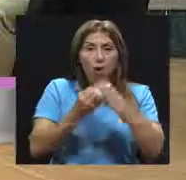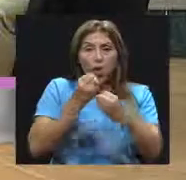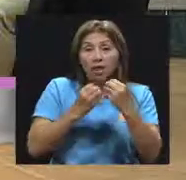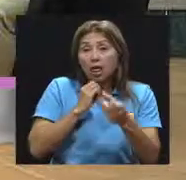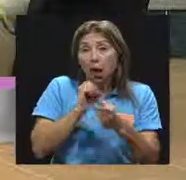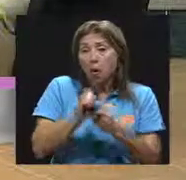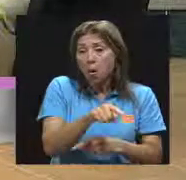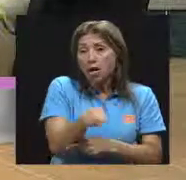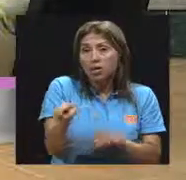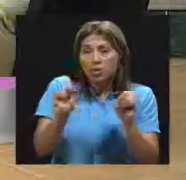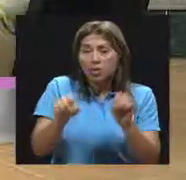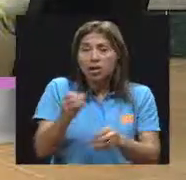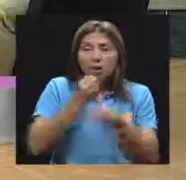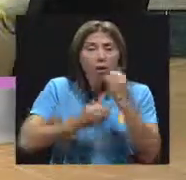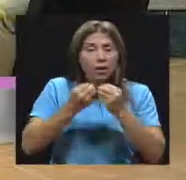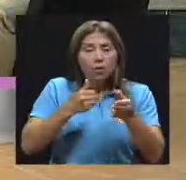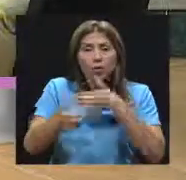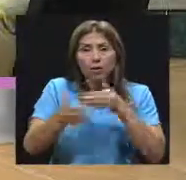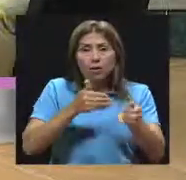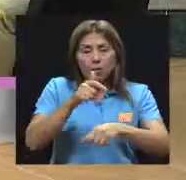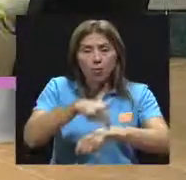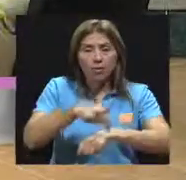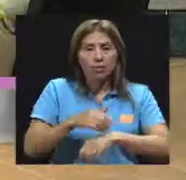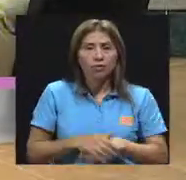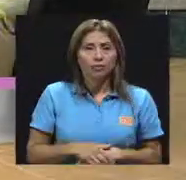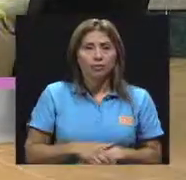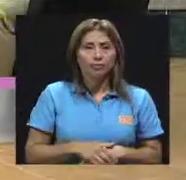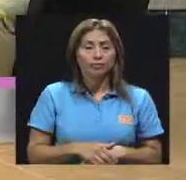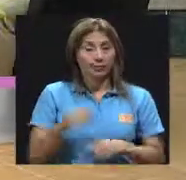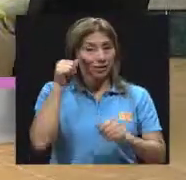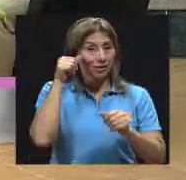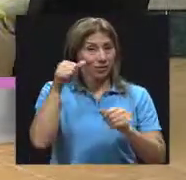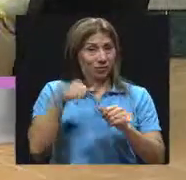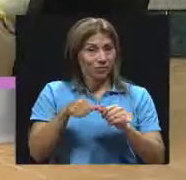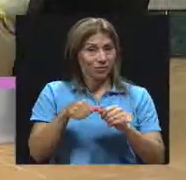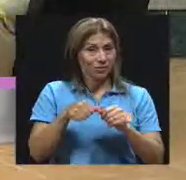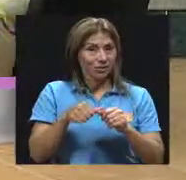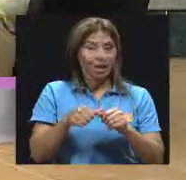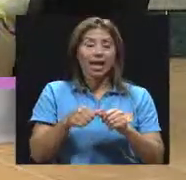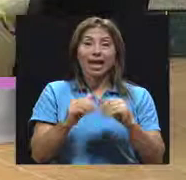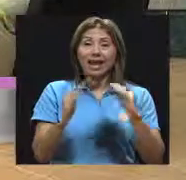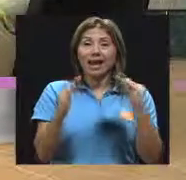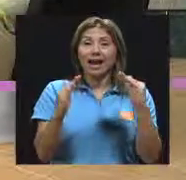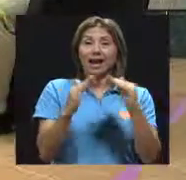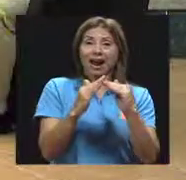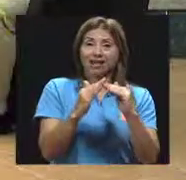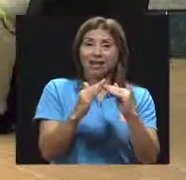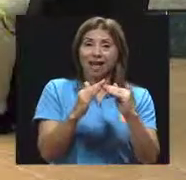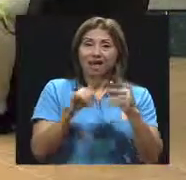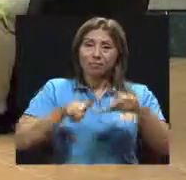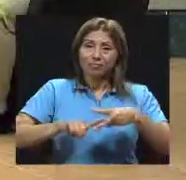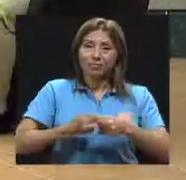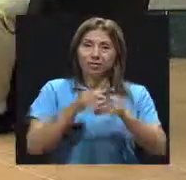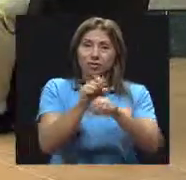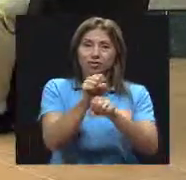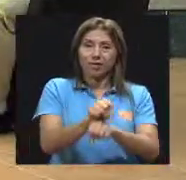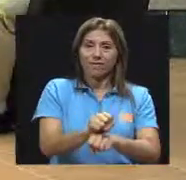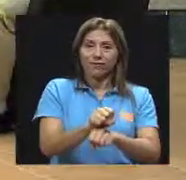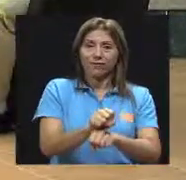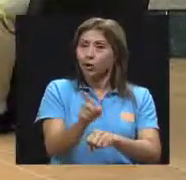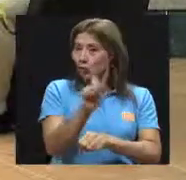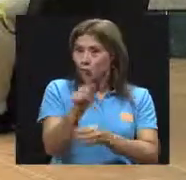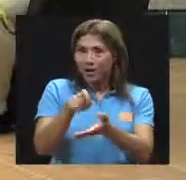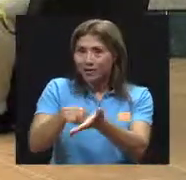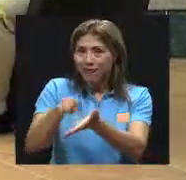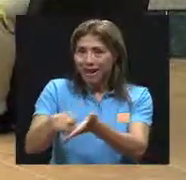que en la casa es donde se forman esos primeros hábitos. No es en la escuela. A veces le queremos endosar la formación de